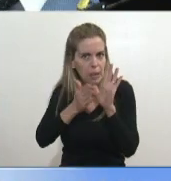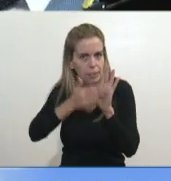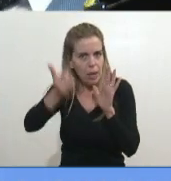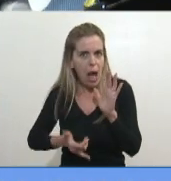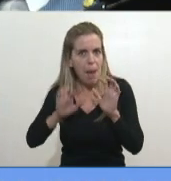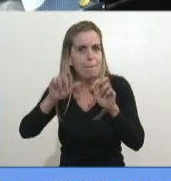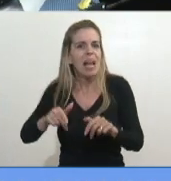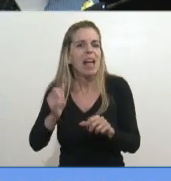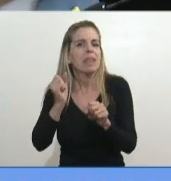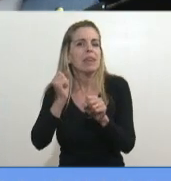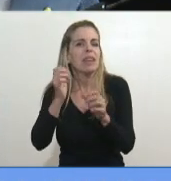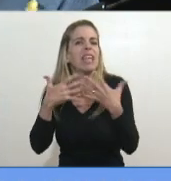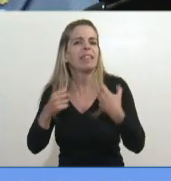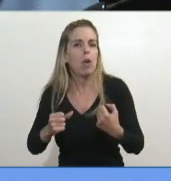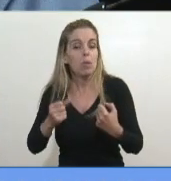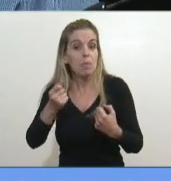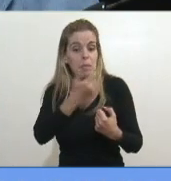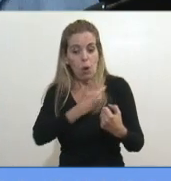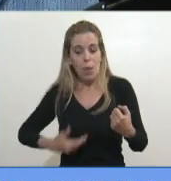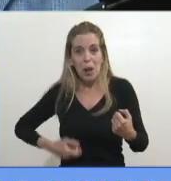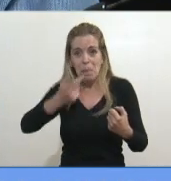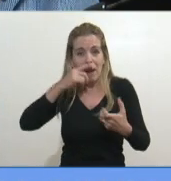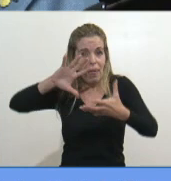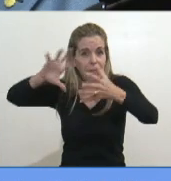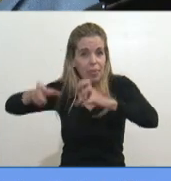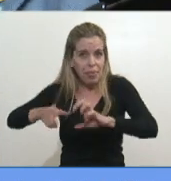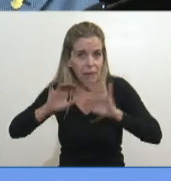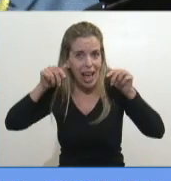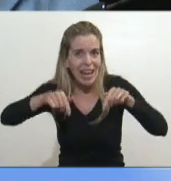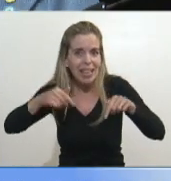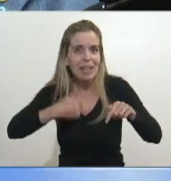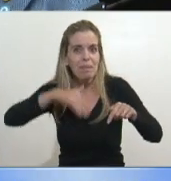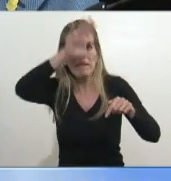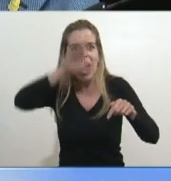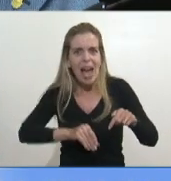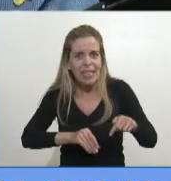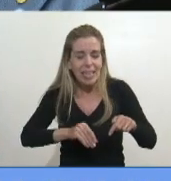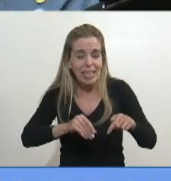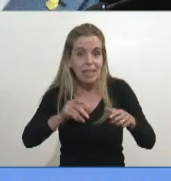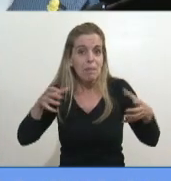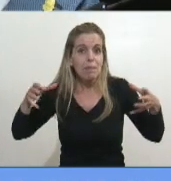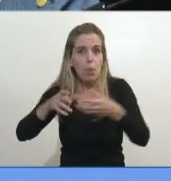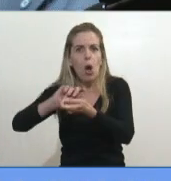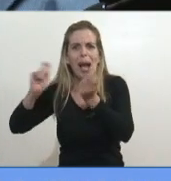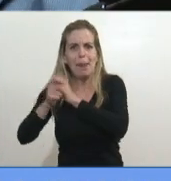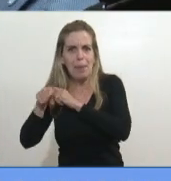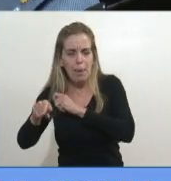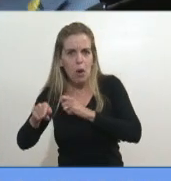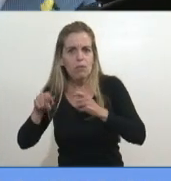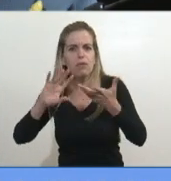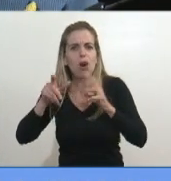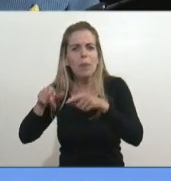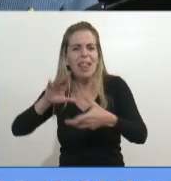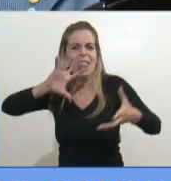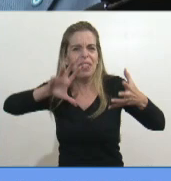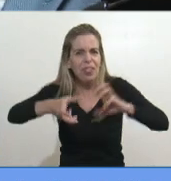ellos fueron y la destruyeron, nadie tiene en este país la capacidad de destrucción que tiene Cambiemos, primero destruyeron el país, y después fueron a